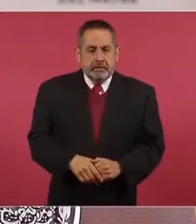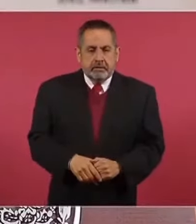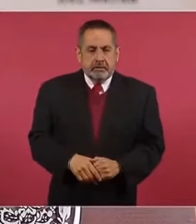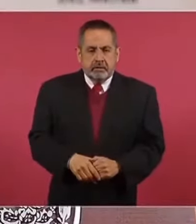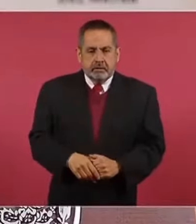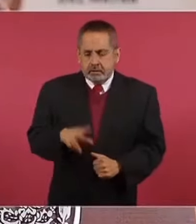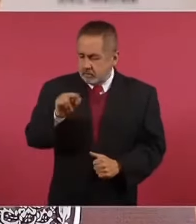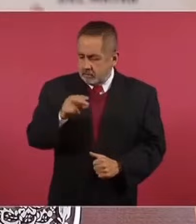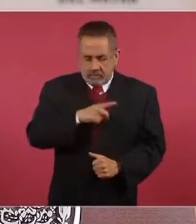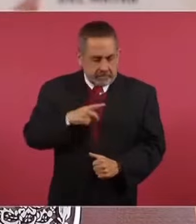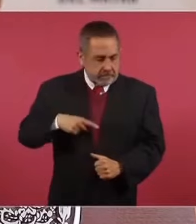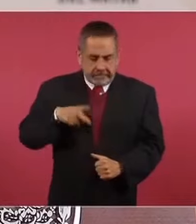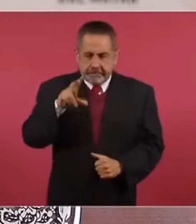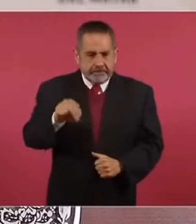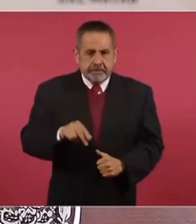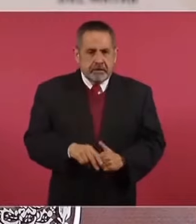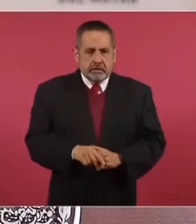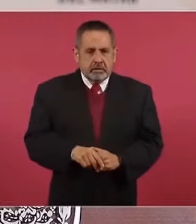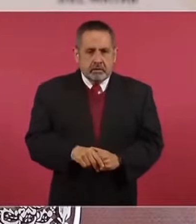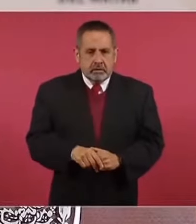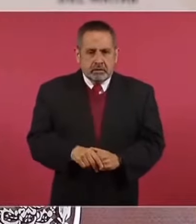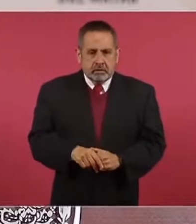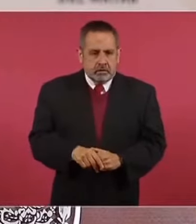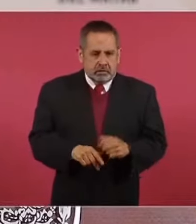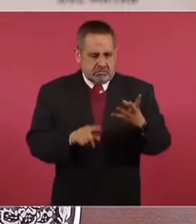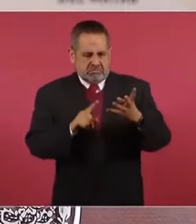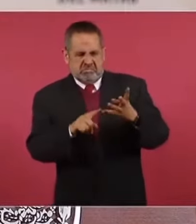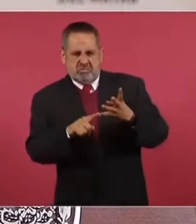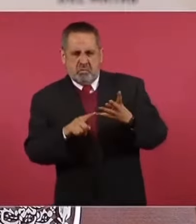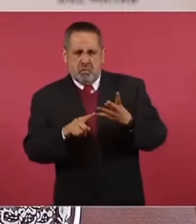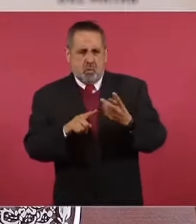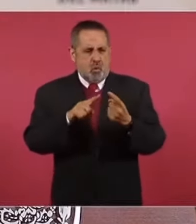No. No era el cuarto poder.